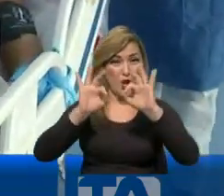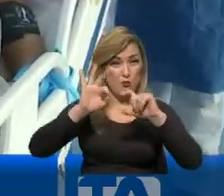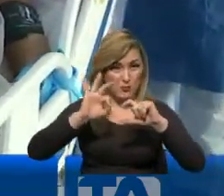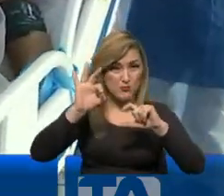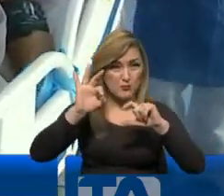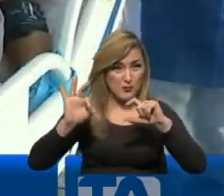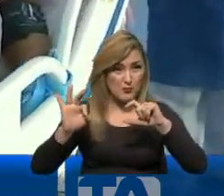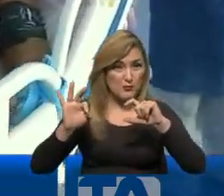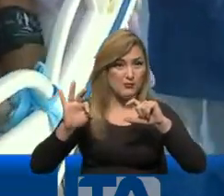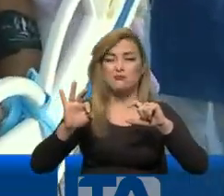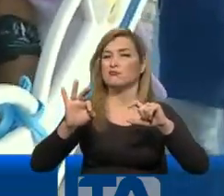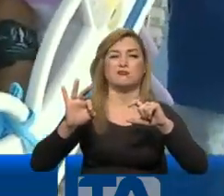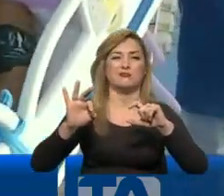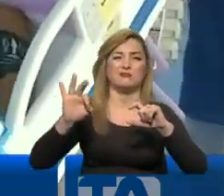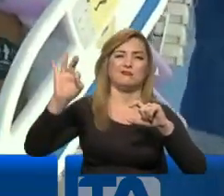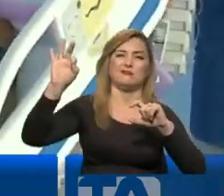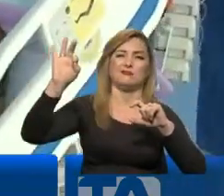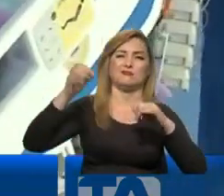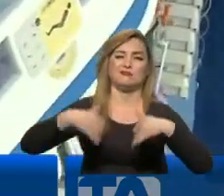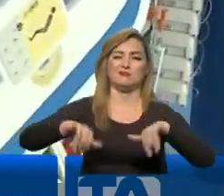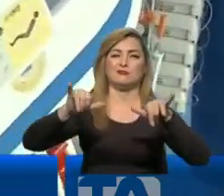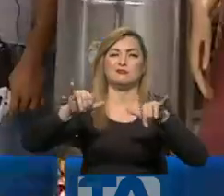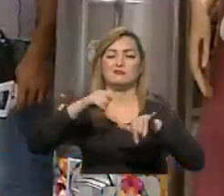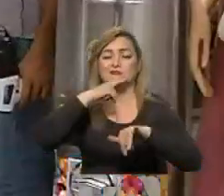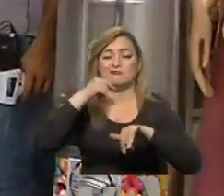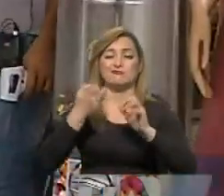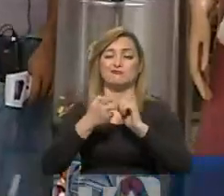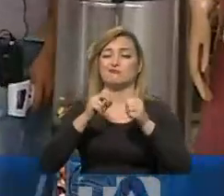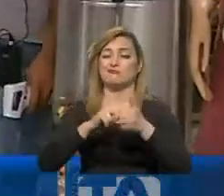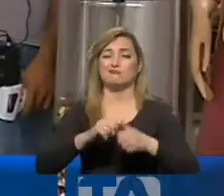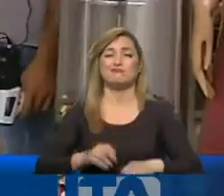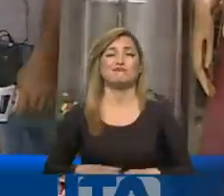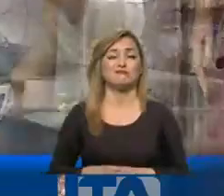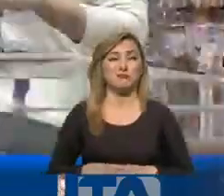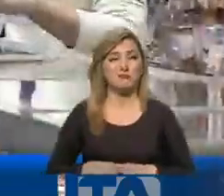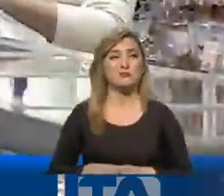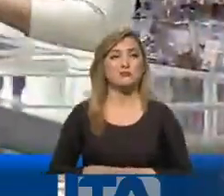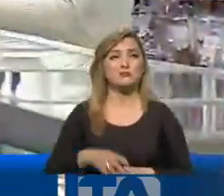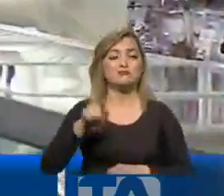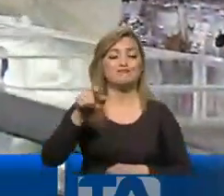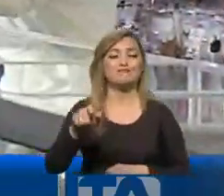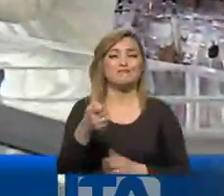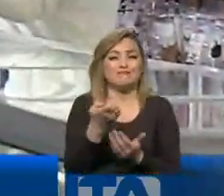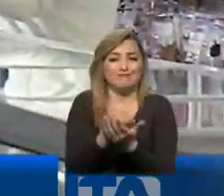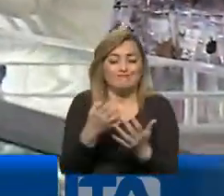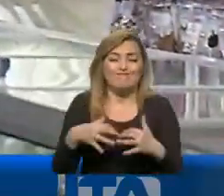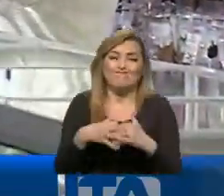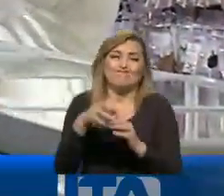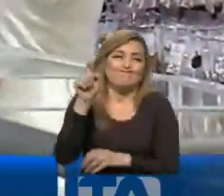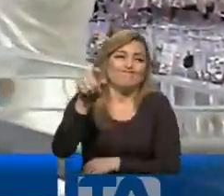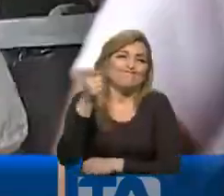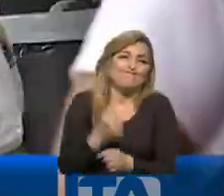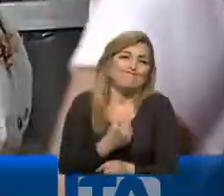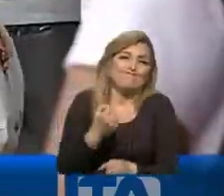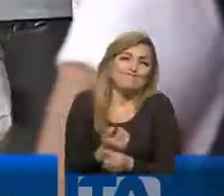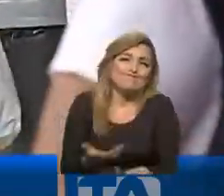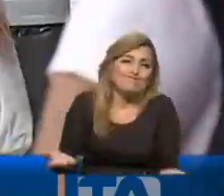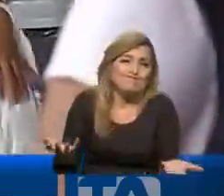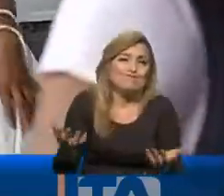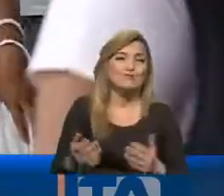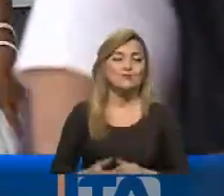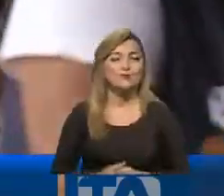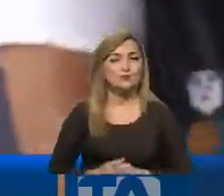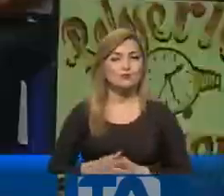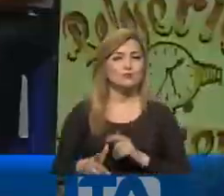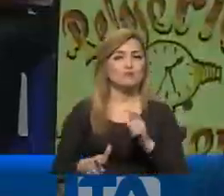de salud que intenta aguantar y feriados que causan efecto. Por otro lado, está también la necesidad de que el sistema productivo surja. En